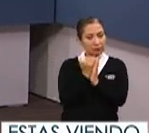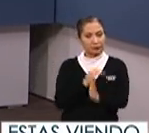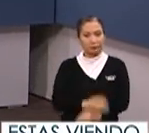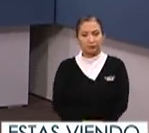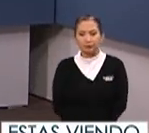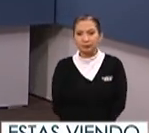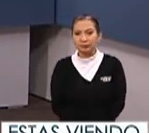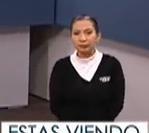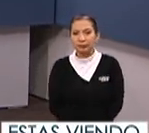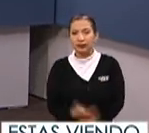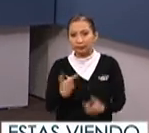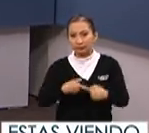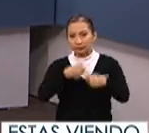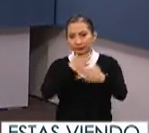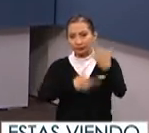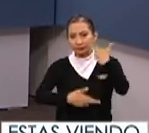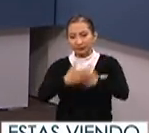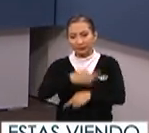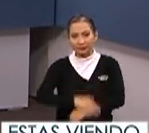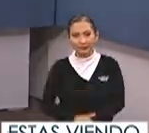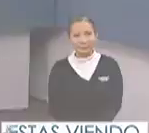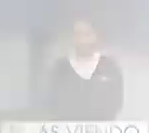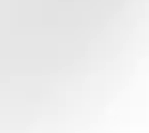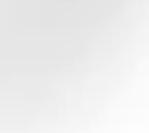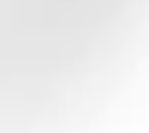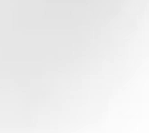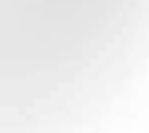gracias doctor vamos a hacer una pausa y regresamos